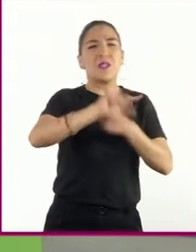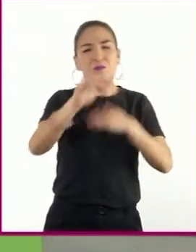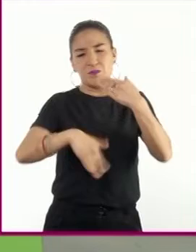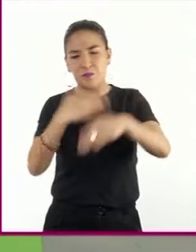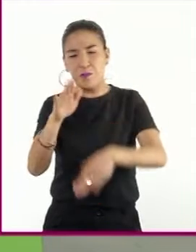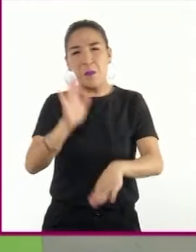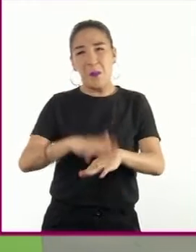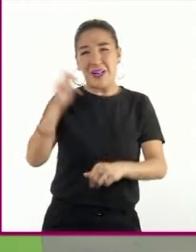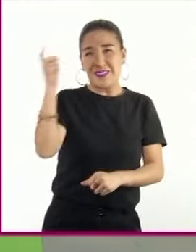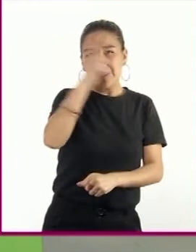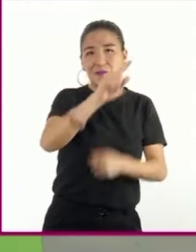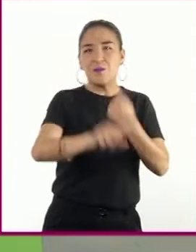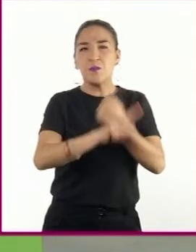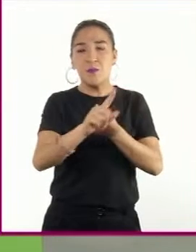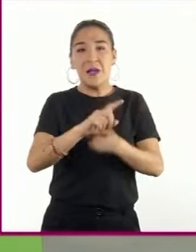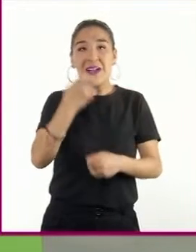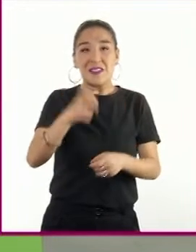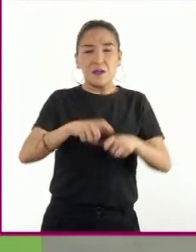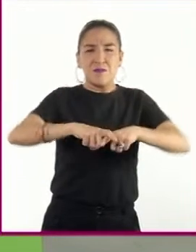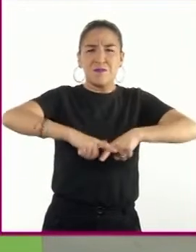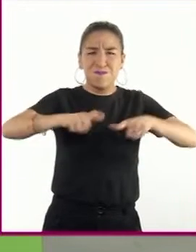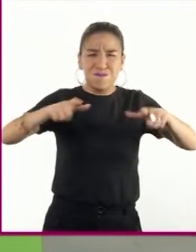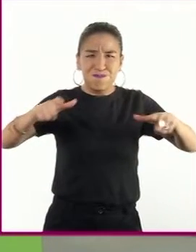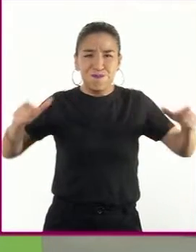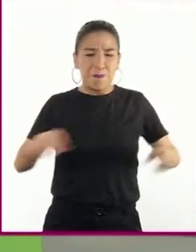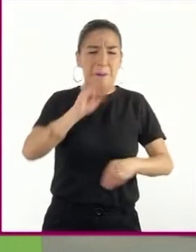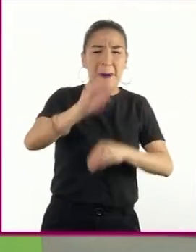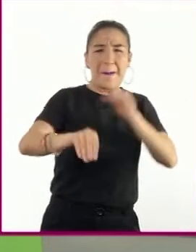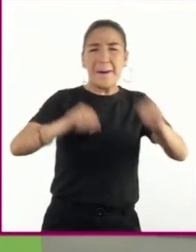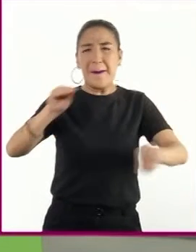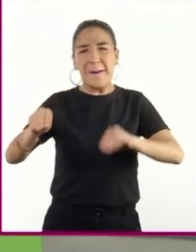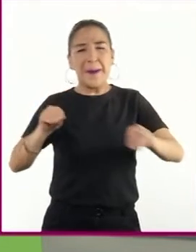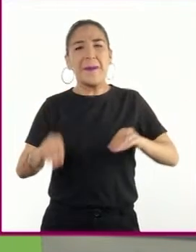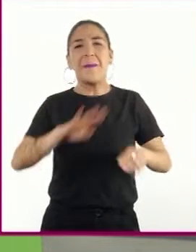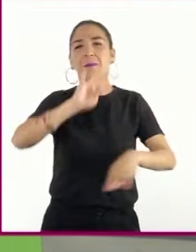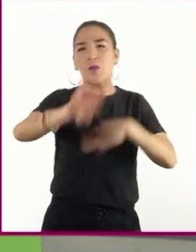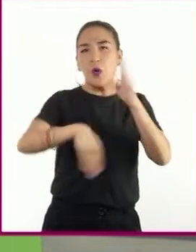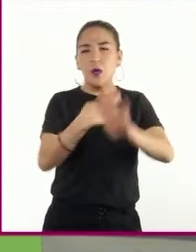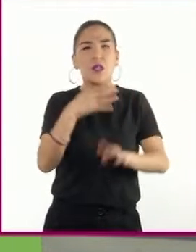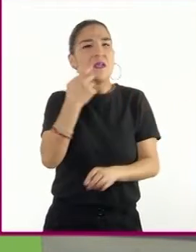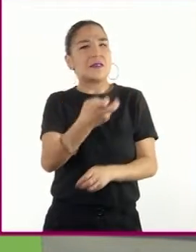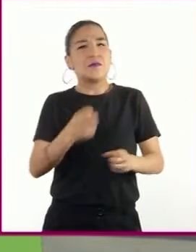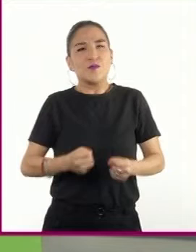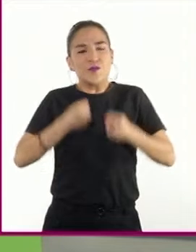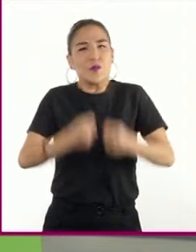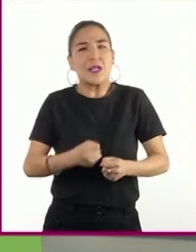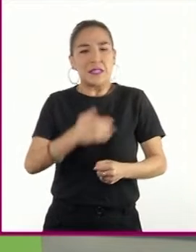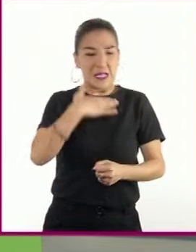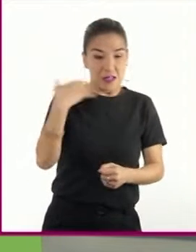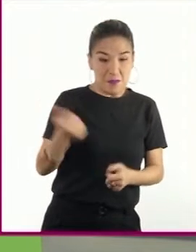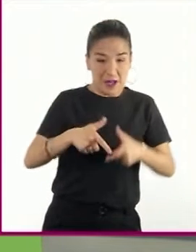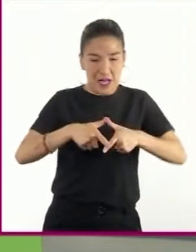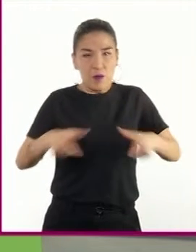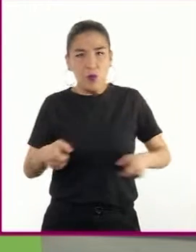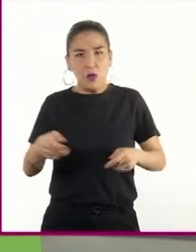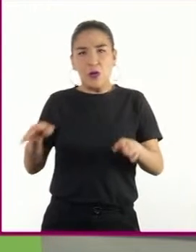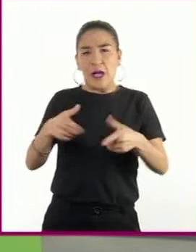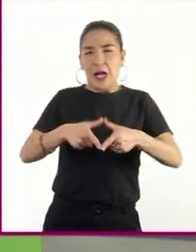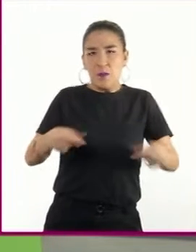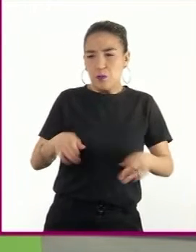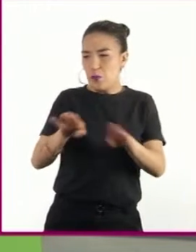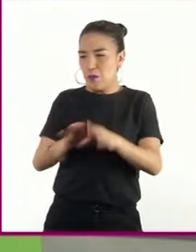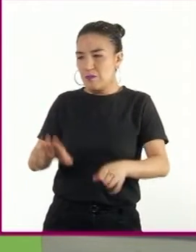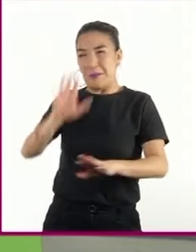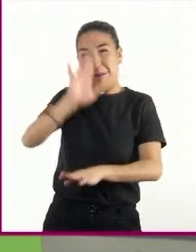extenderse por todo el mundo, provocó que las fuerzas de los alemanes y japoneses se dividieran en varios